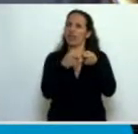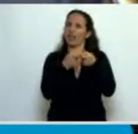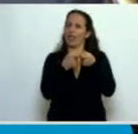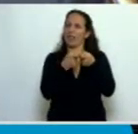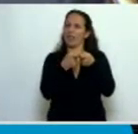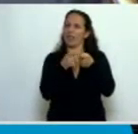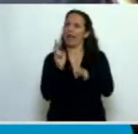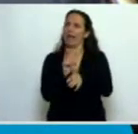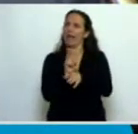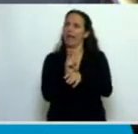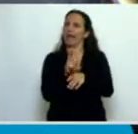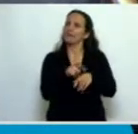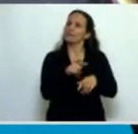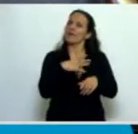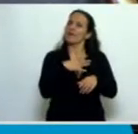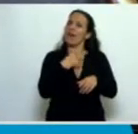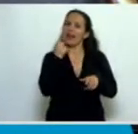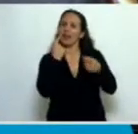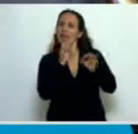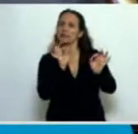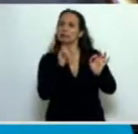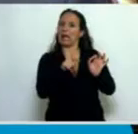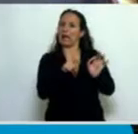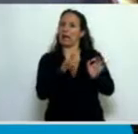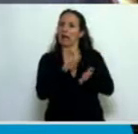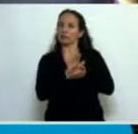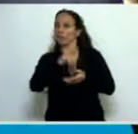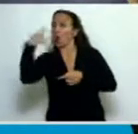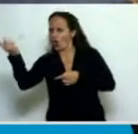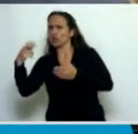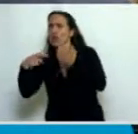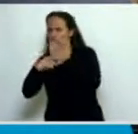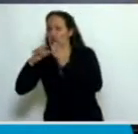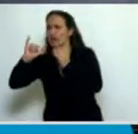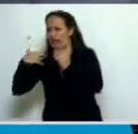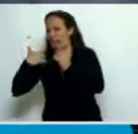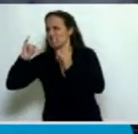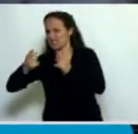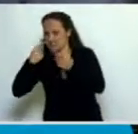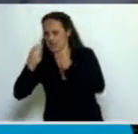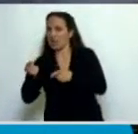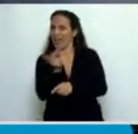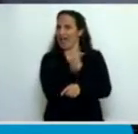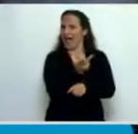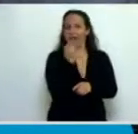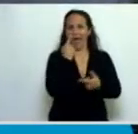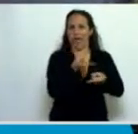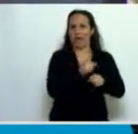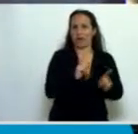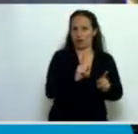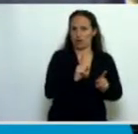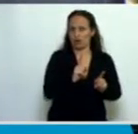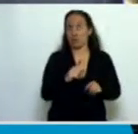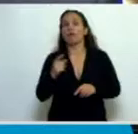fuera de los controles que se establecen de los controles de la Auditoría General de la Nación y por supuesto de este